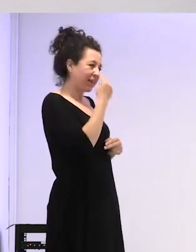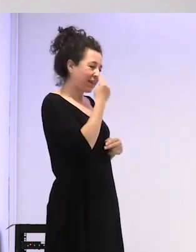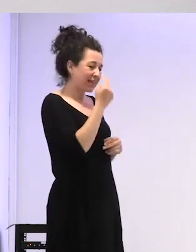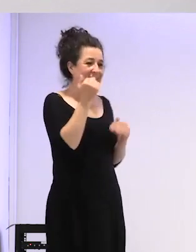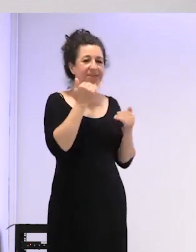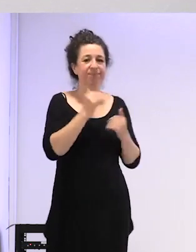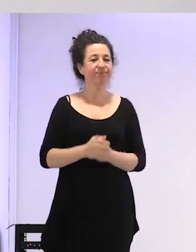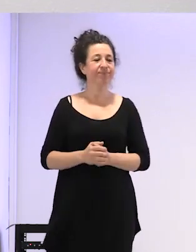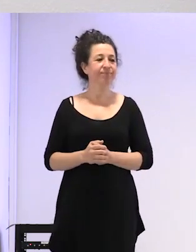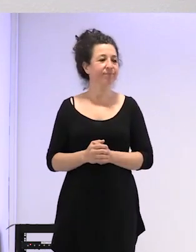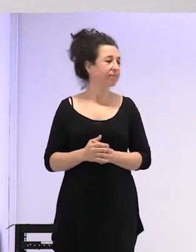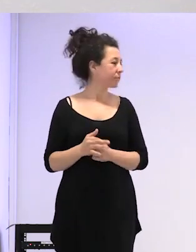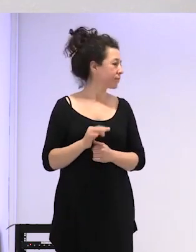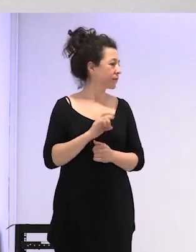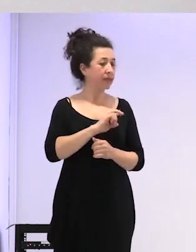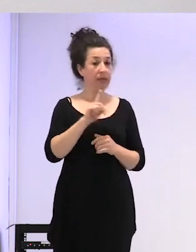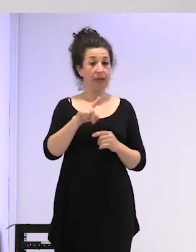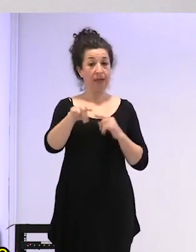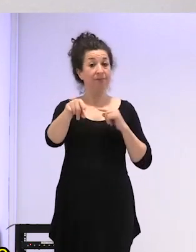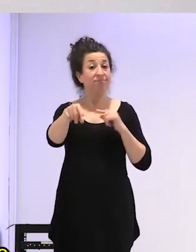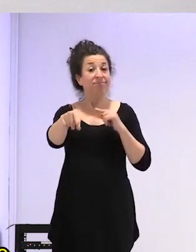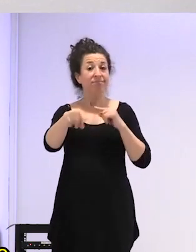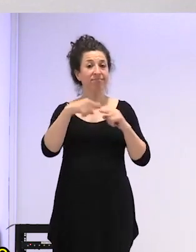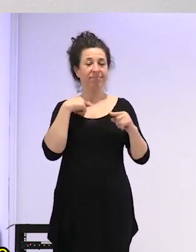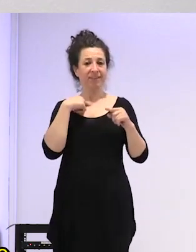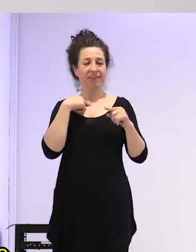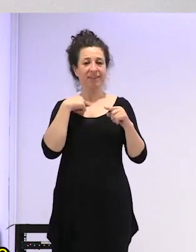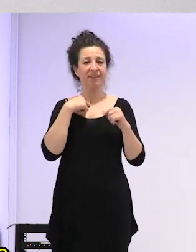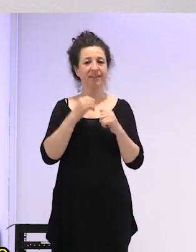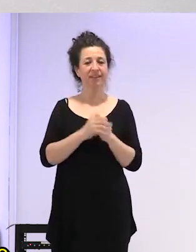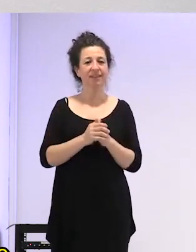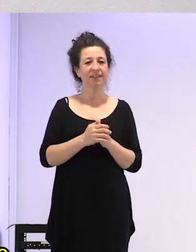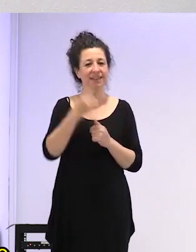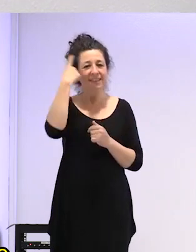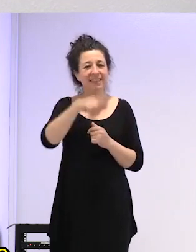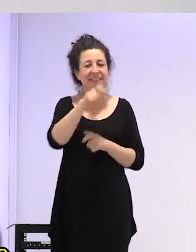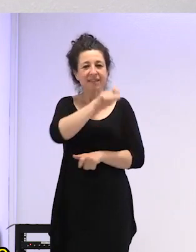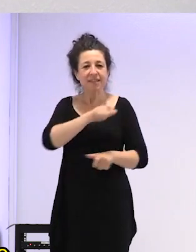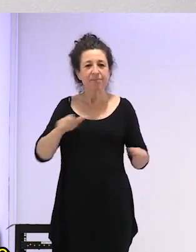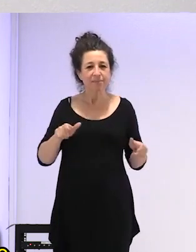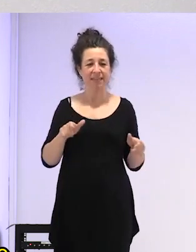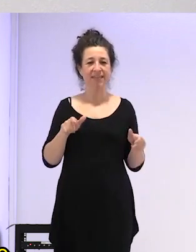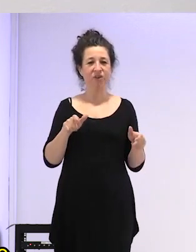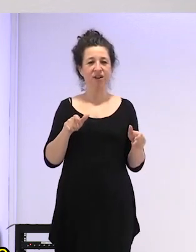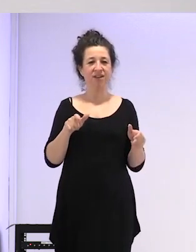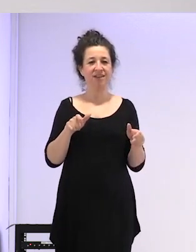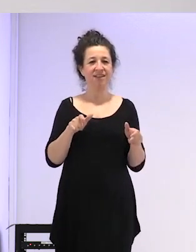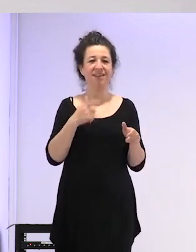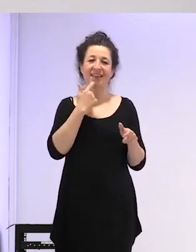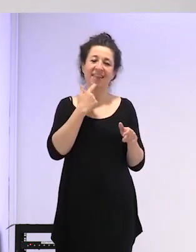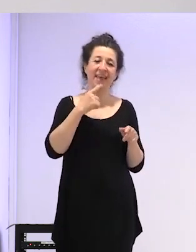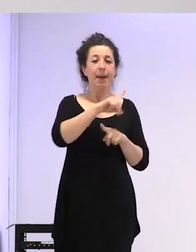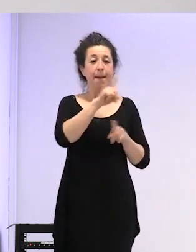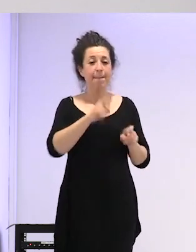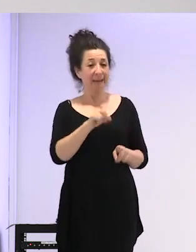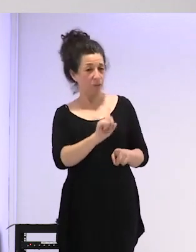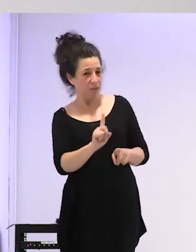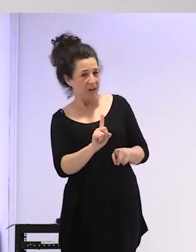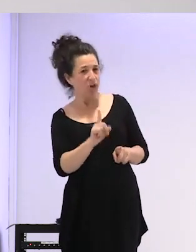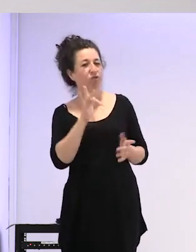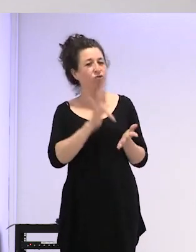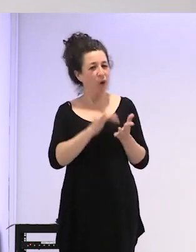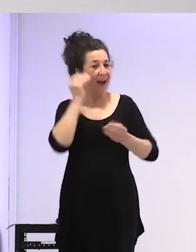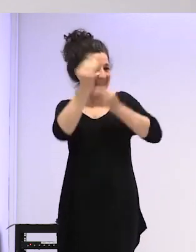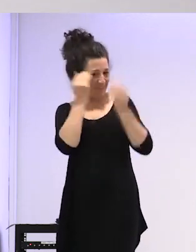que iba a decir aquí hay otra bueno sabes cuando la gente dice no es una pregunta es una reflexión vale es una de esas